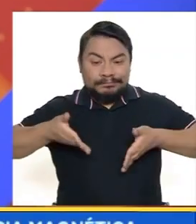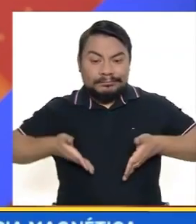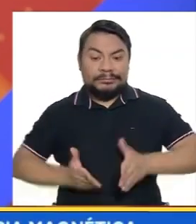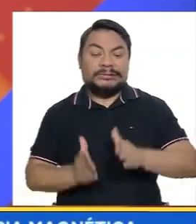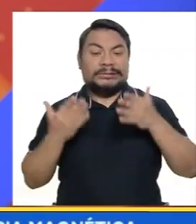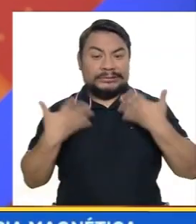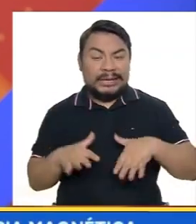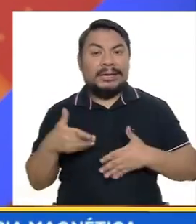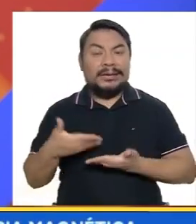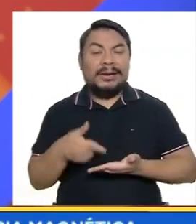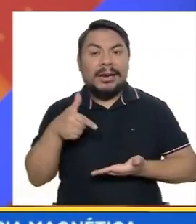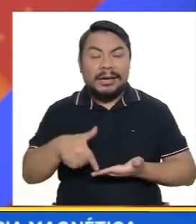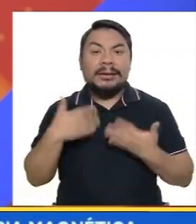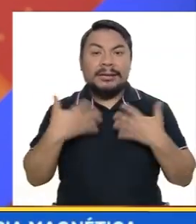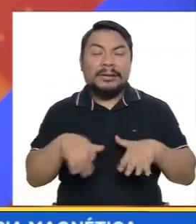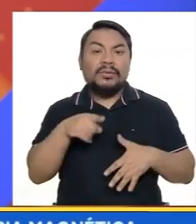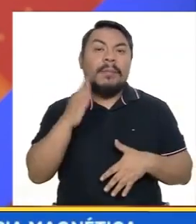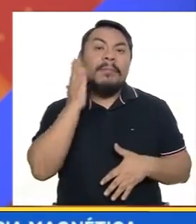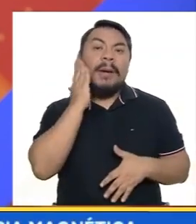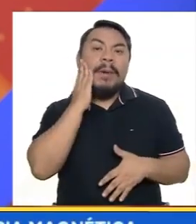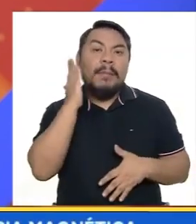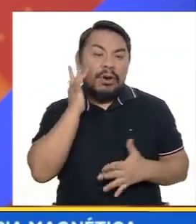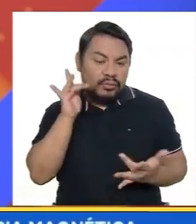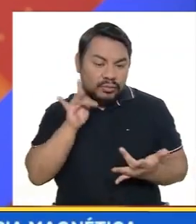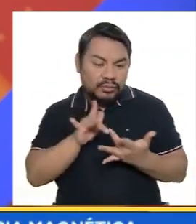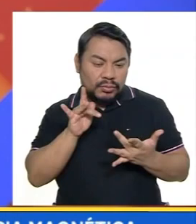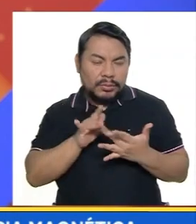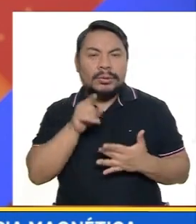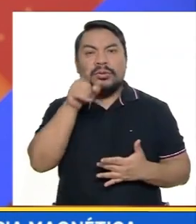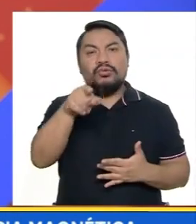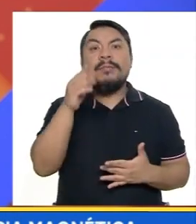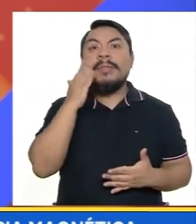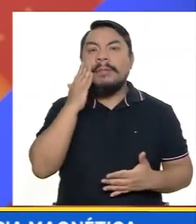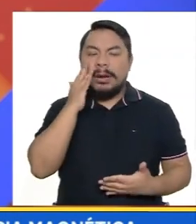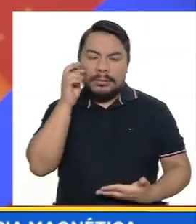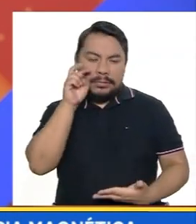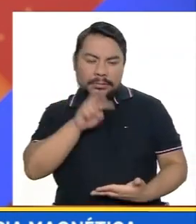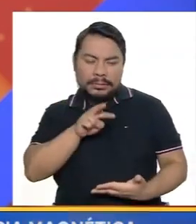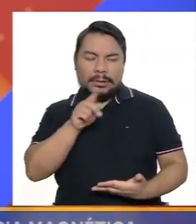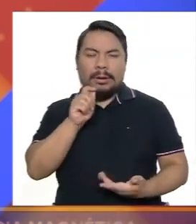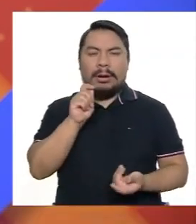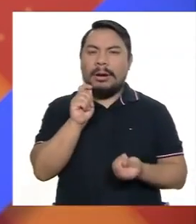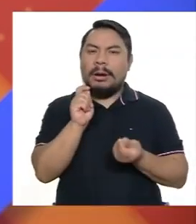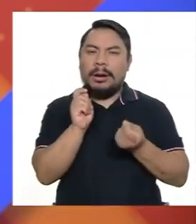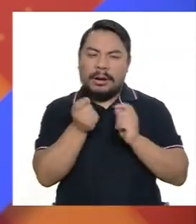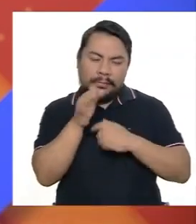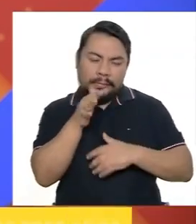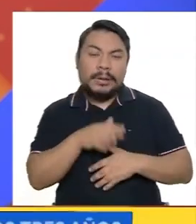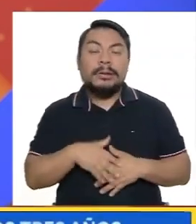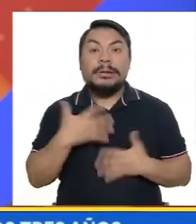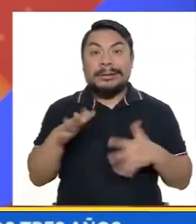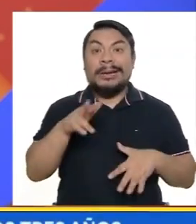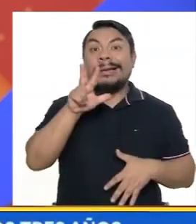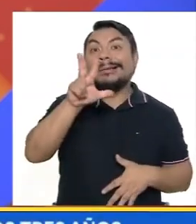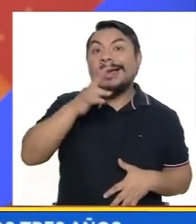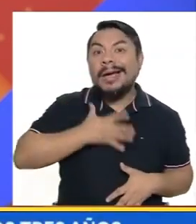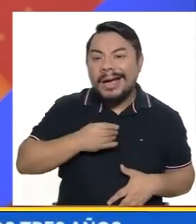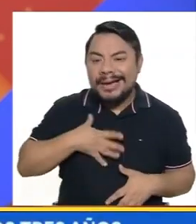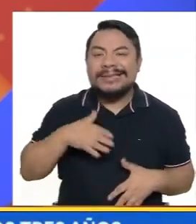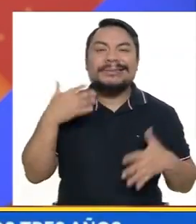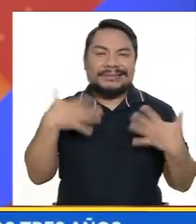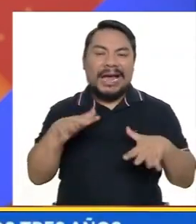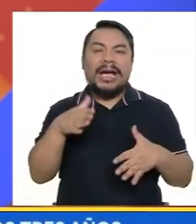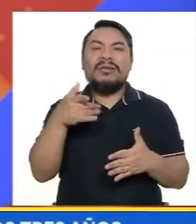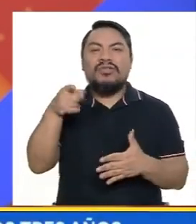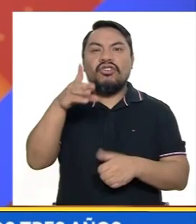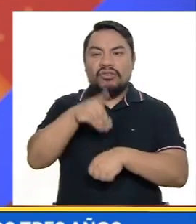empieza a, digamos, interactuar con su mamá, es donde empezamos a notar algunos cambios, pero ya a partir de los tres años es donde se puede hacer